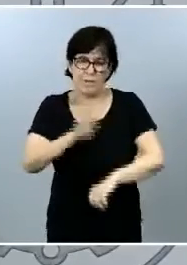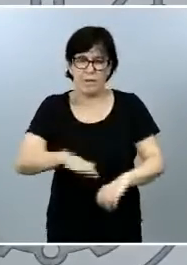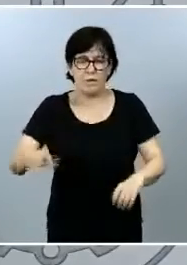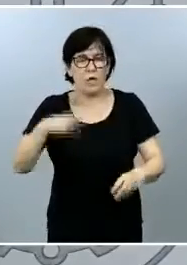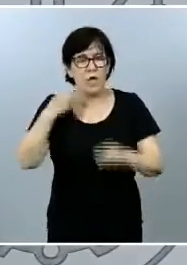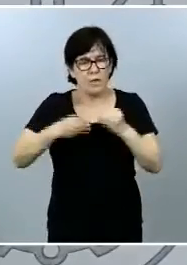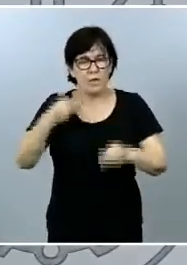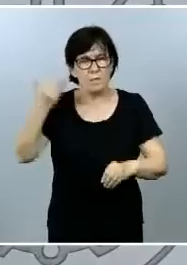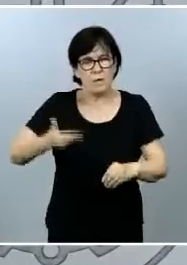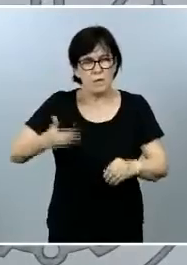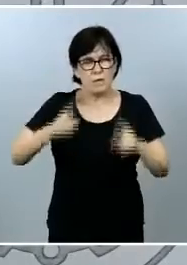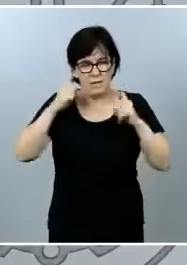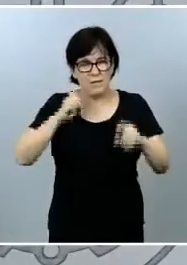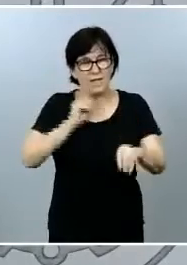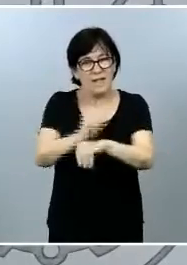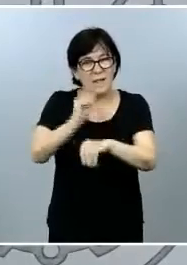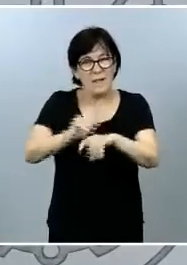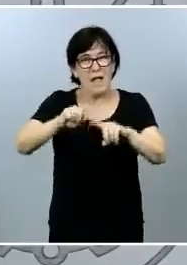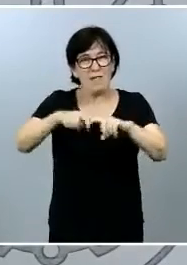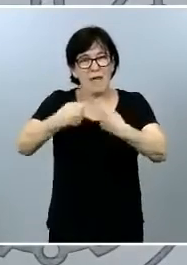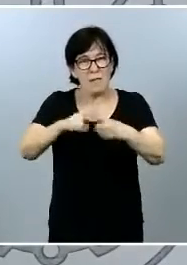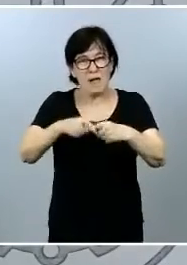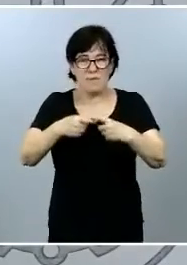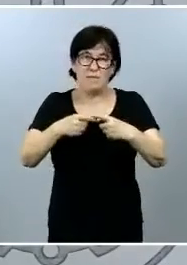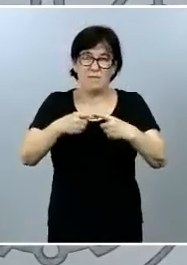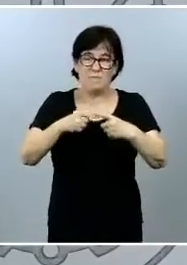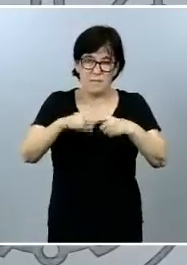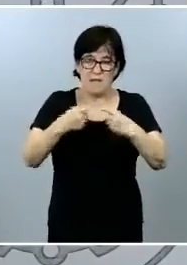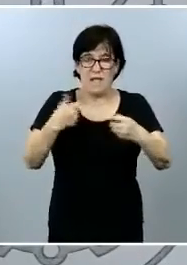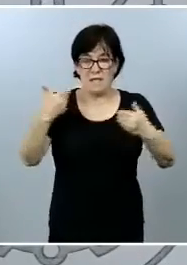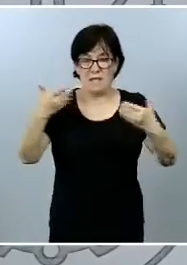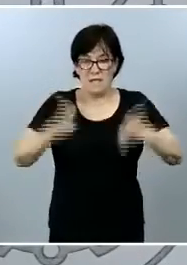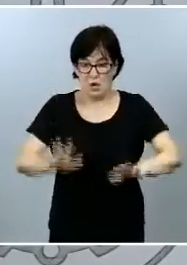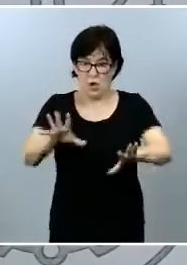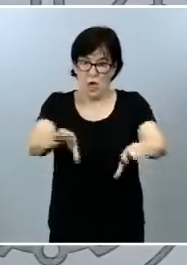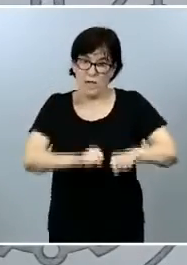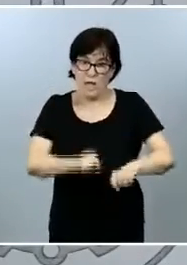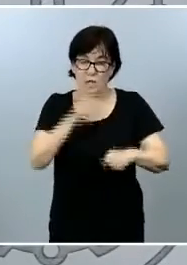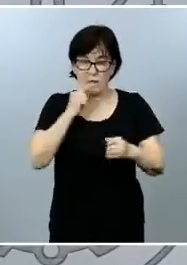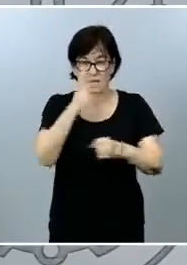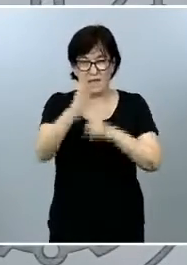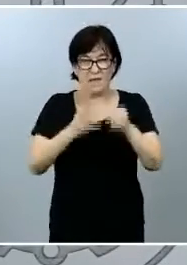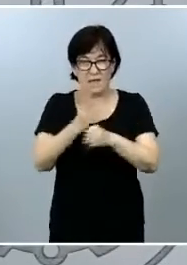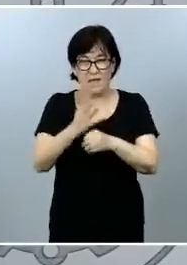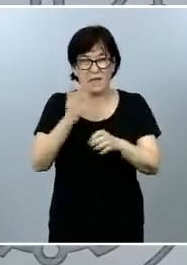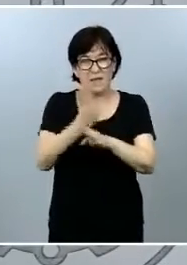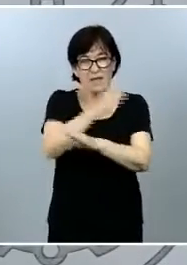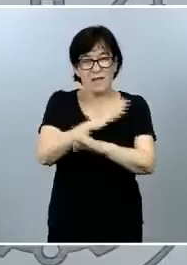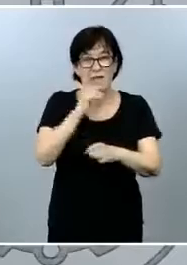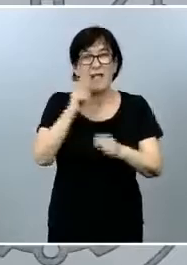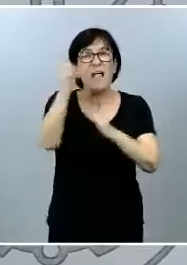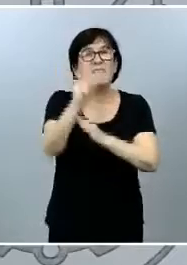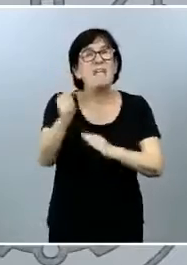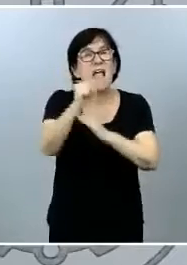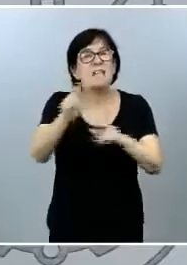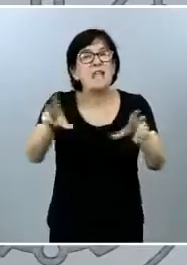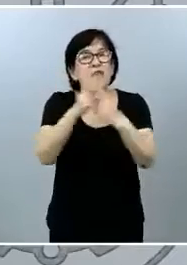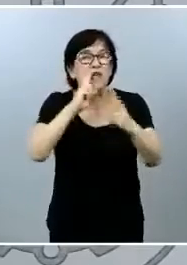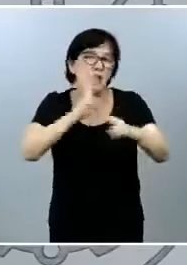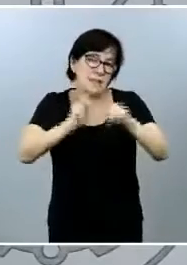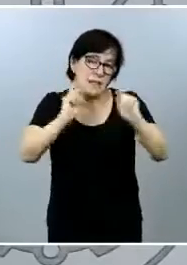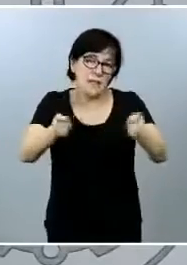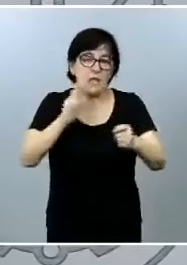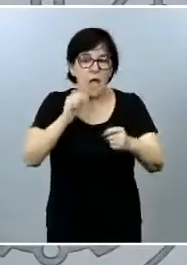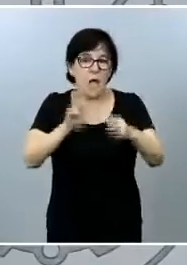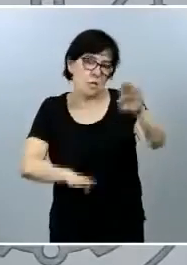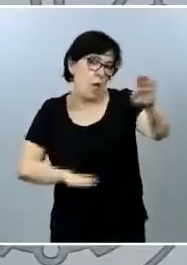en la prestación familiar con hijos a cargo en la legislatura anterior a través de los de los llamados viernes sociales y ahora hemos dado un paso de